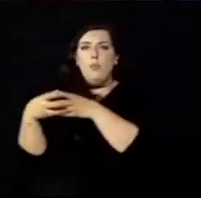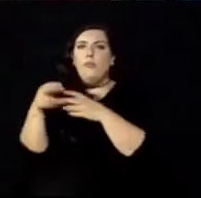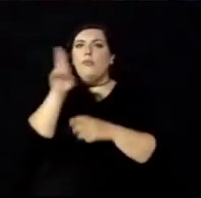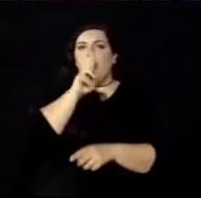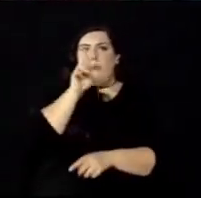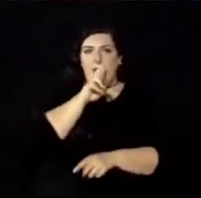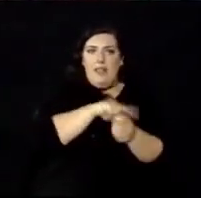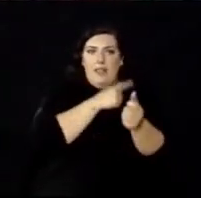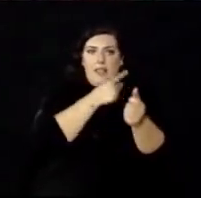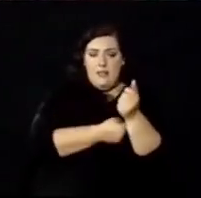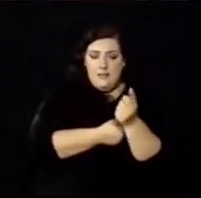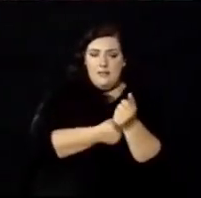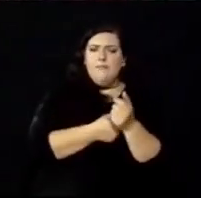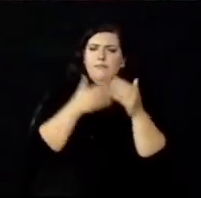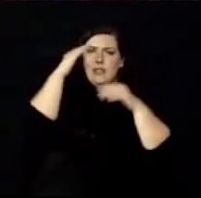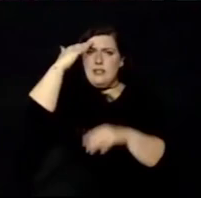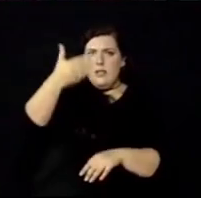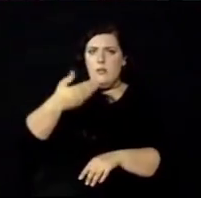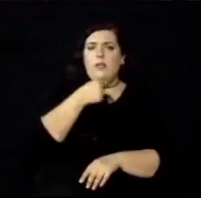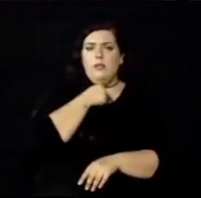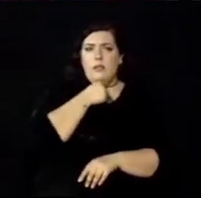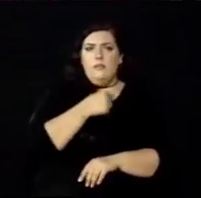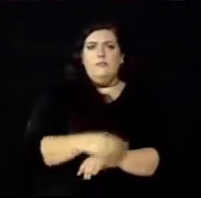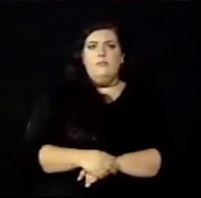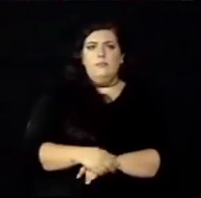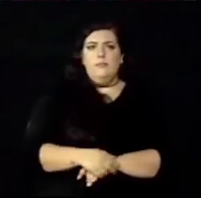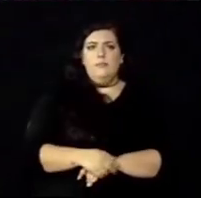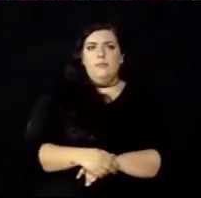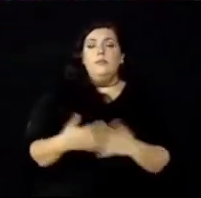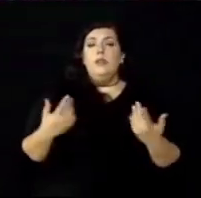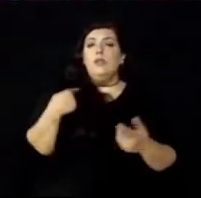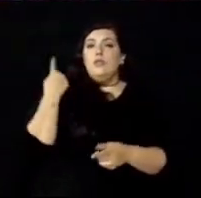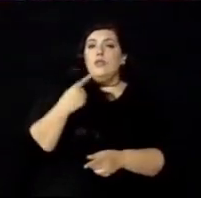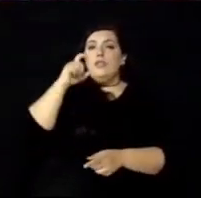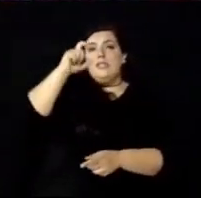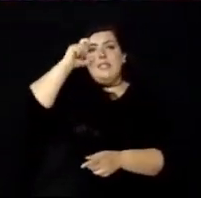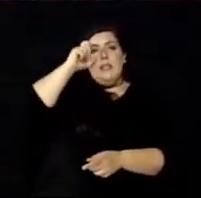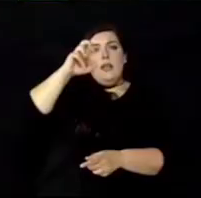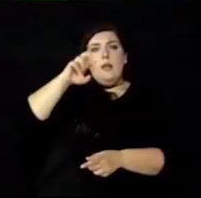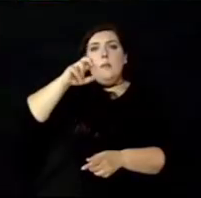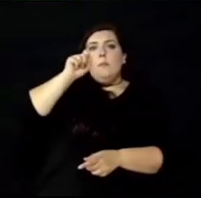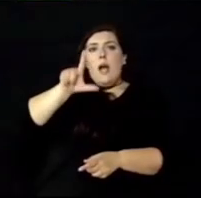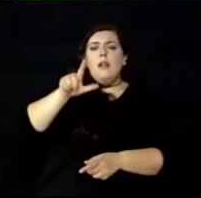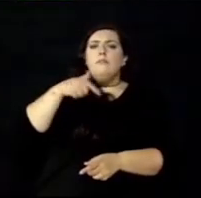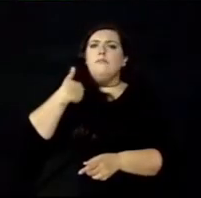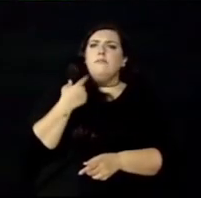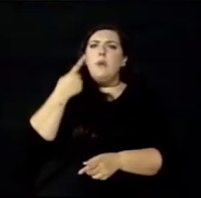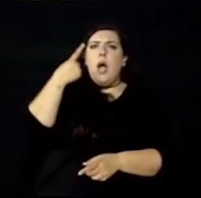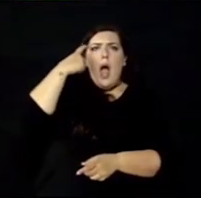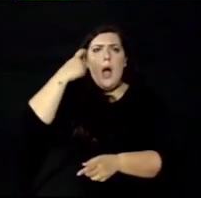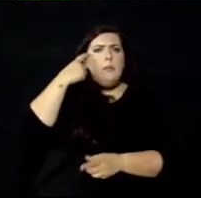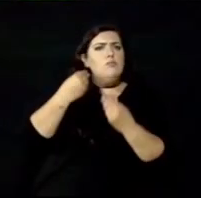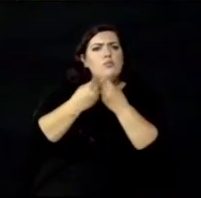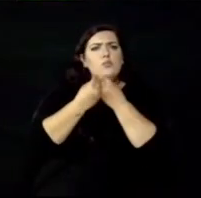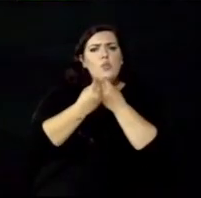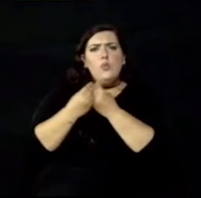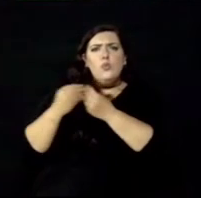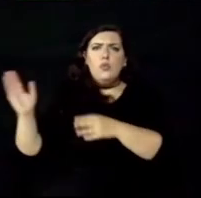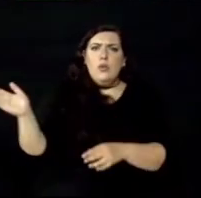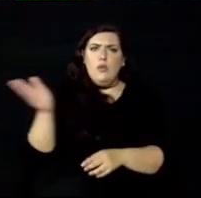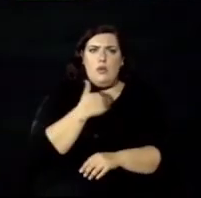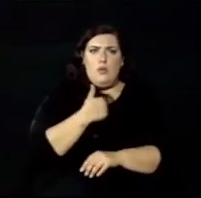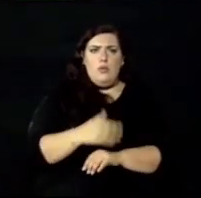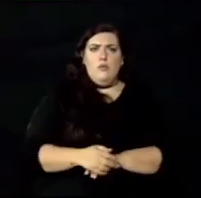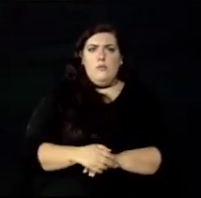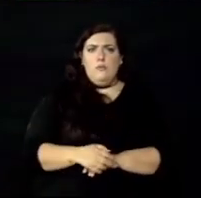años en el 2020, cayendo al 47.7 por ciento. Se estima que esta cifra llegó al 50% en el